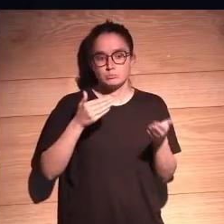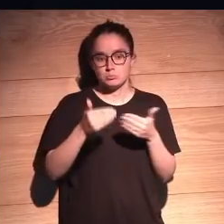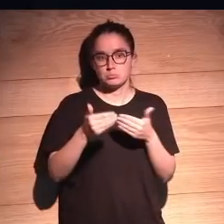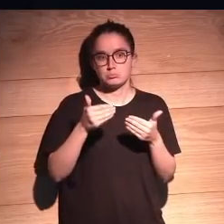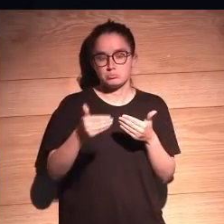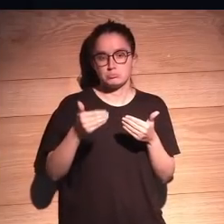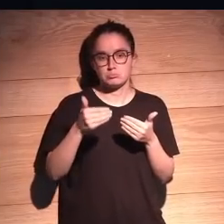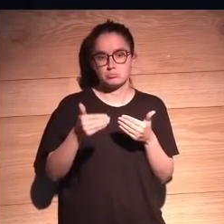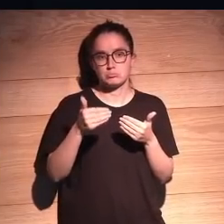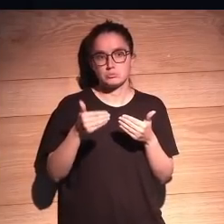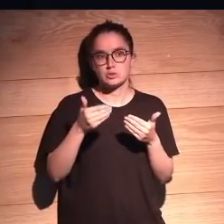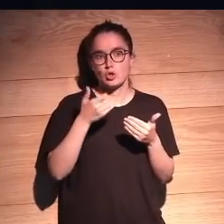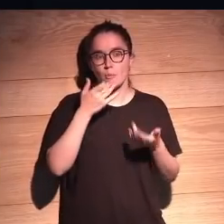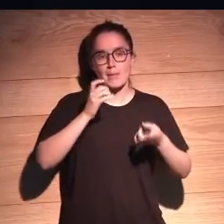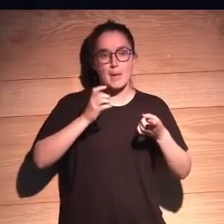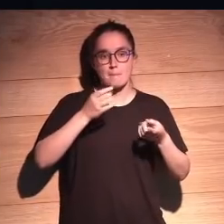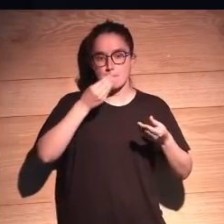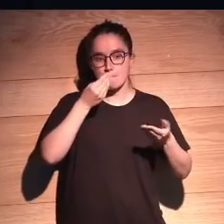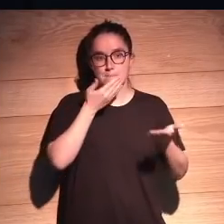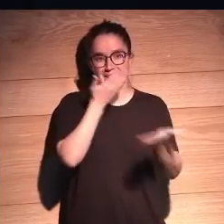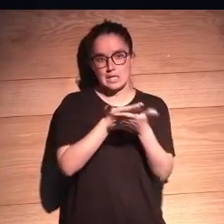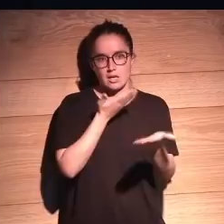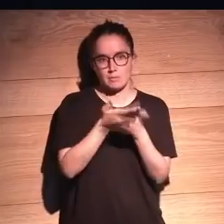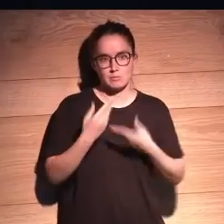hacia demandar esto.